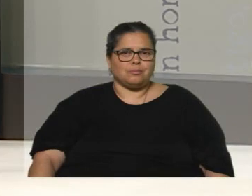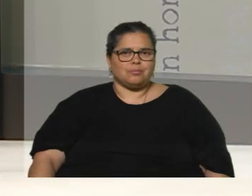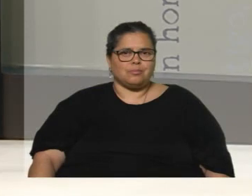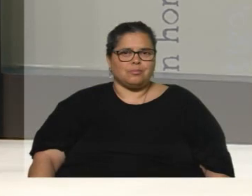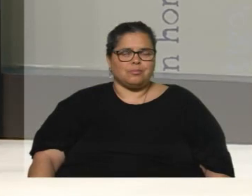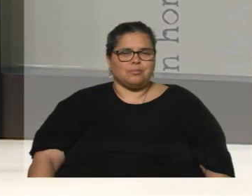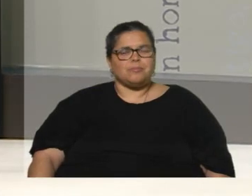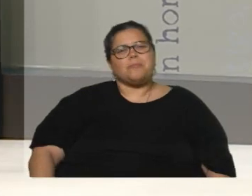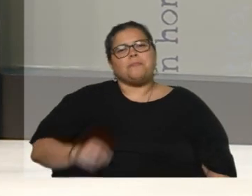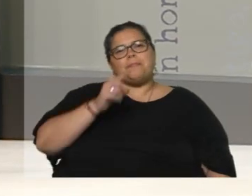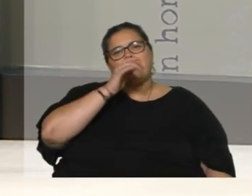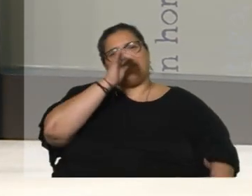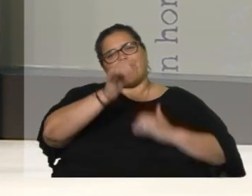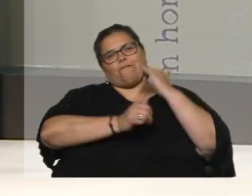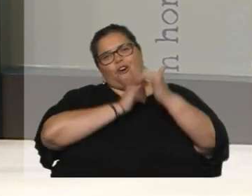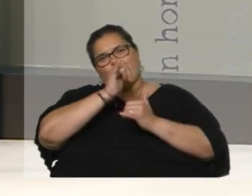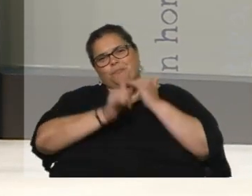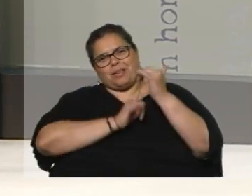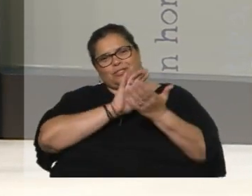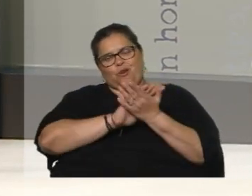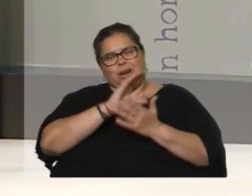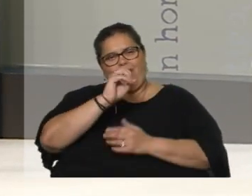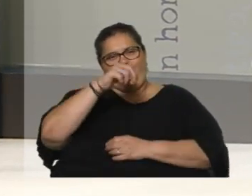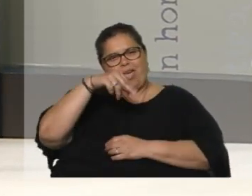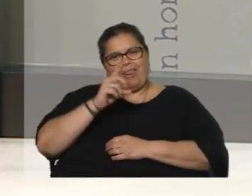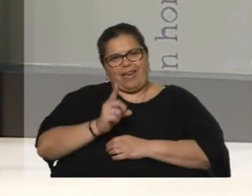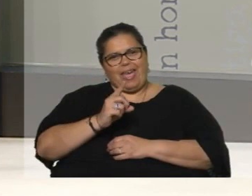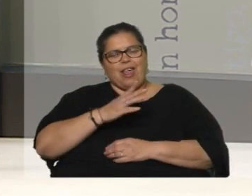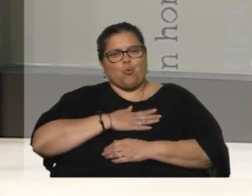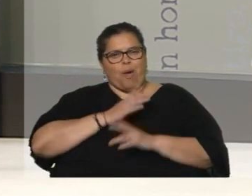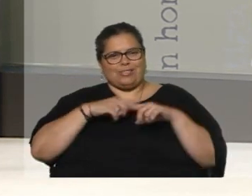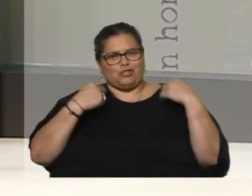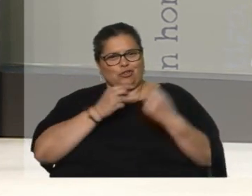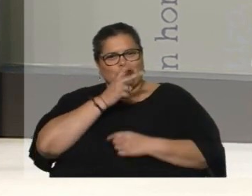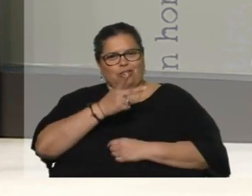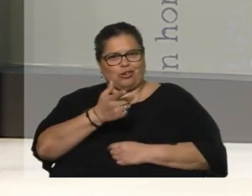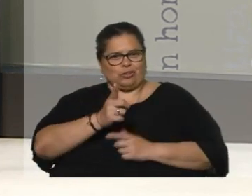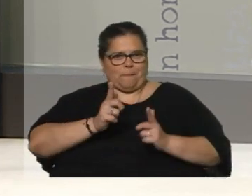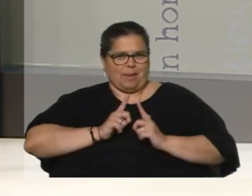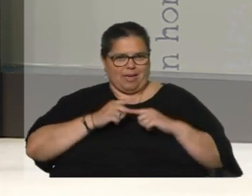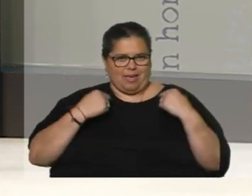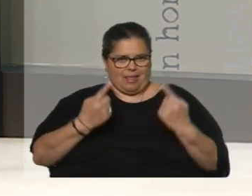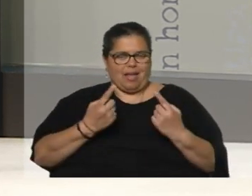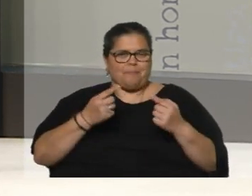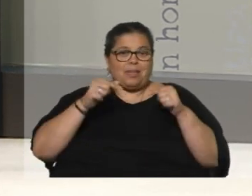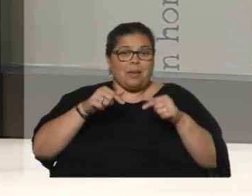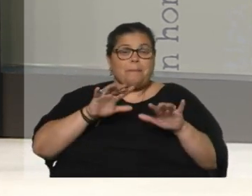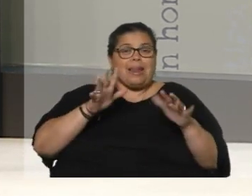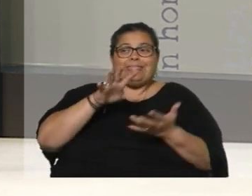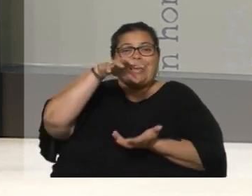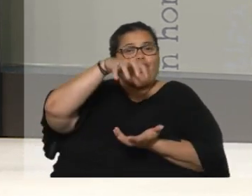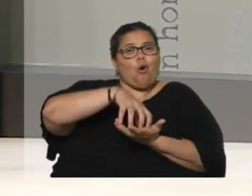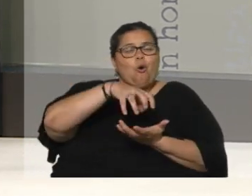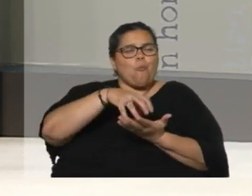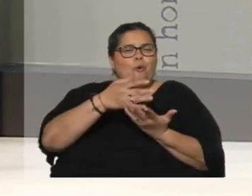Allí teníamos este informe de la ONG, nuestros hijos nos esperan, con este lugar que parece a veces un oasis dentro de la